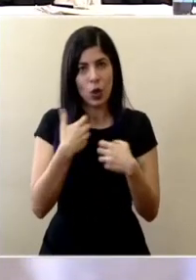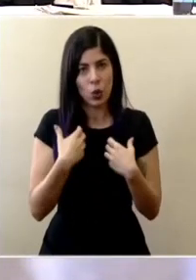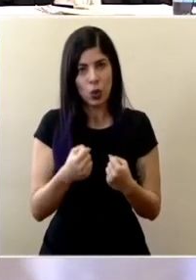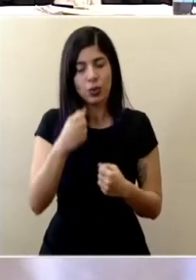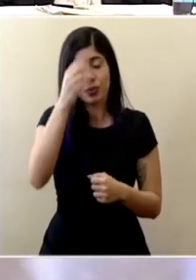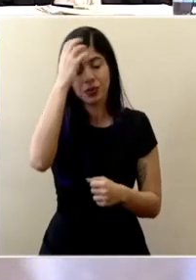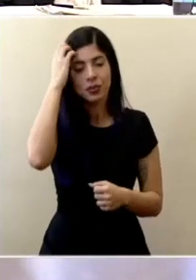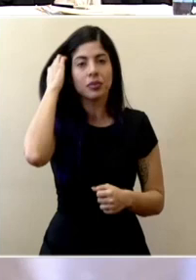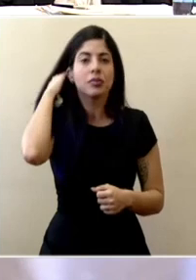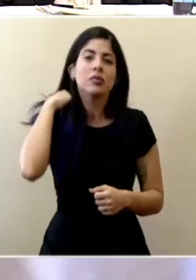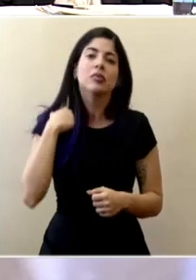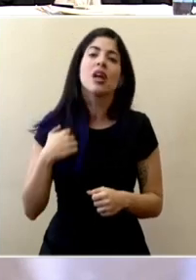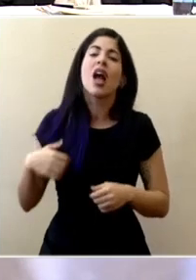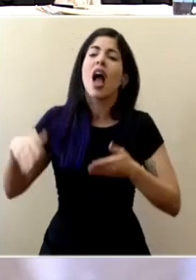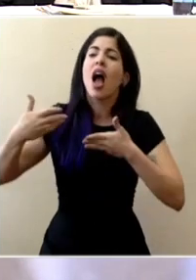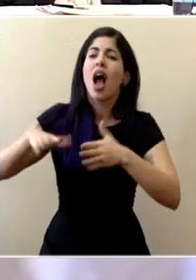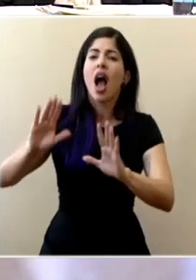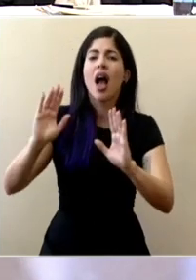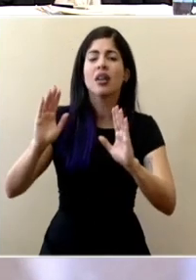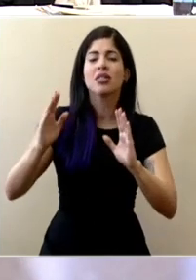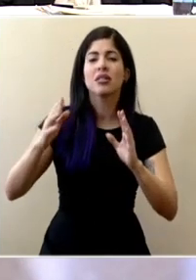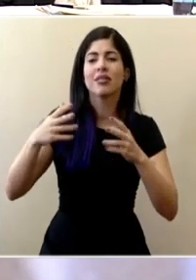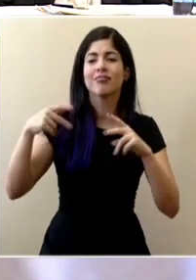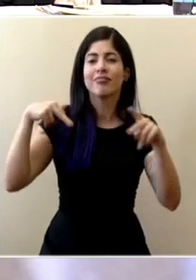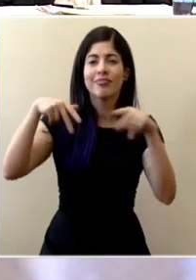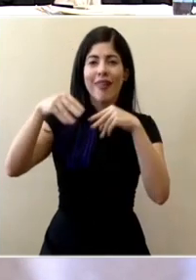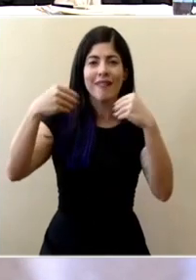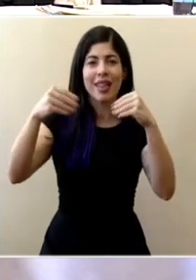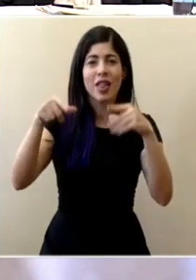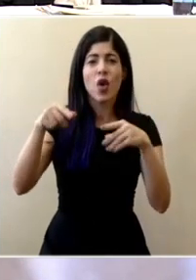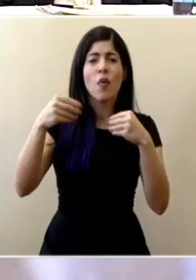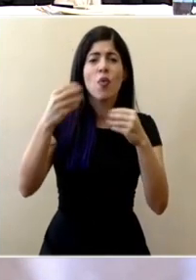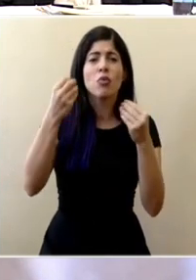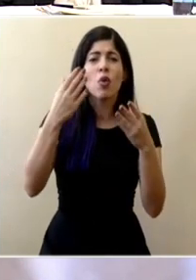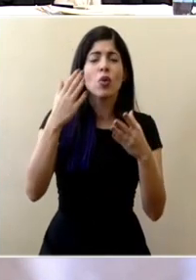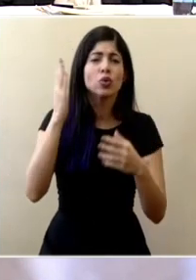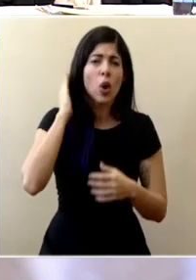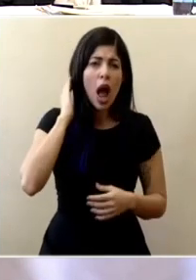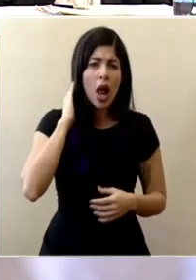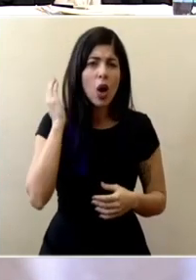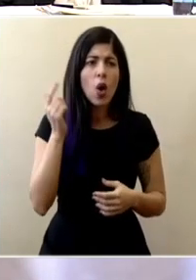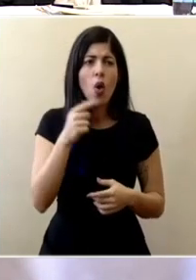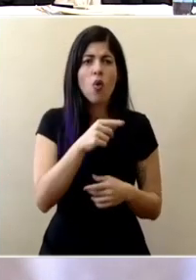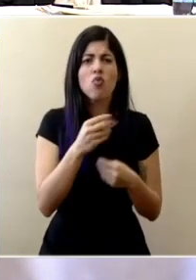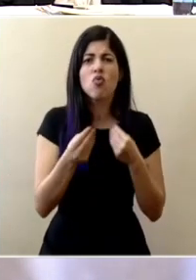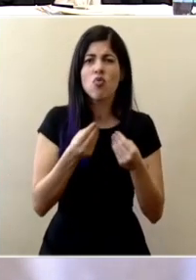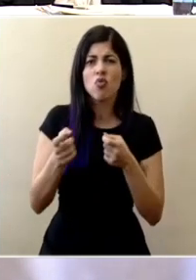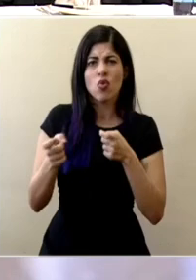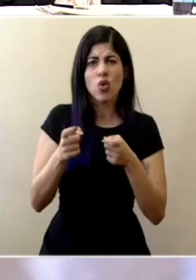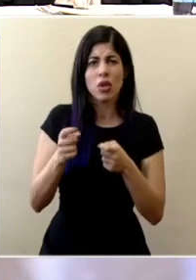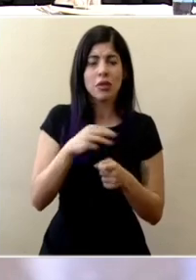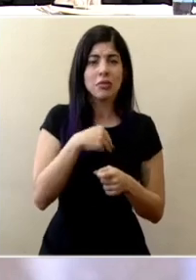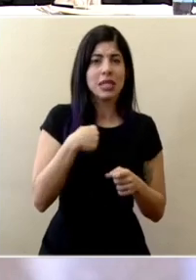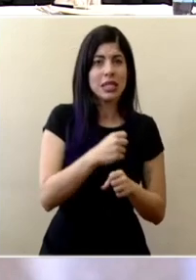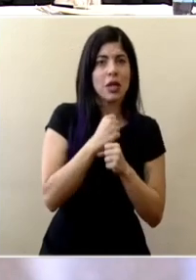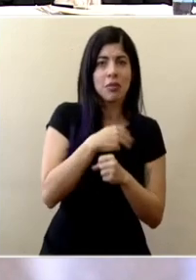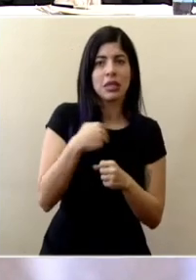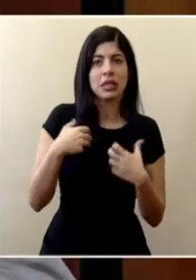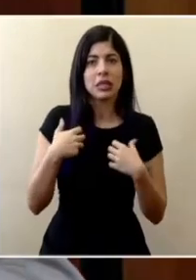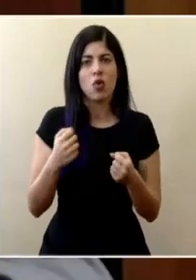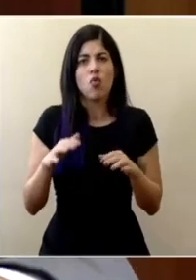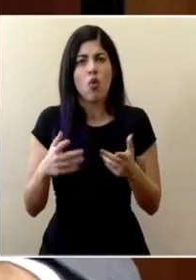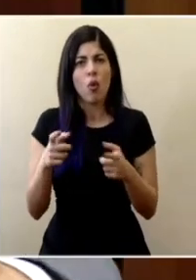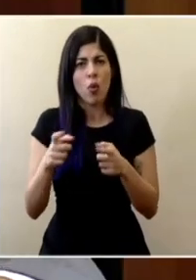se está vendiendo mucho alcohol en las calles vendedores ambulantes ¿cómo está controlando esto el Ministerio de Seguridad en conjunto con el Ministerio de Salud?